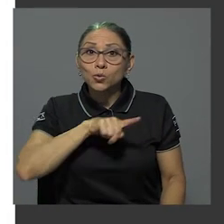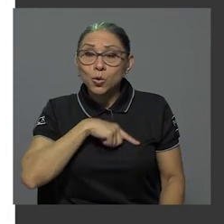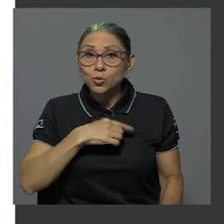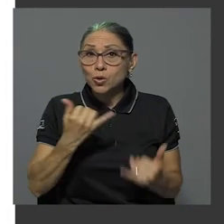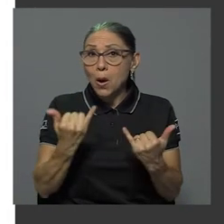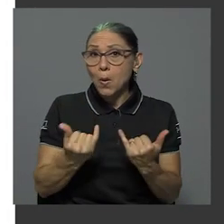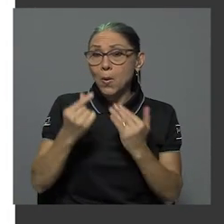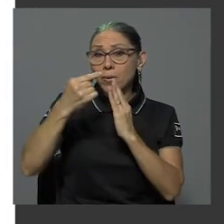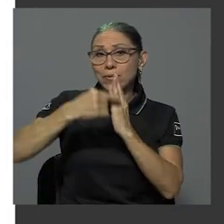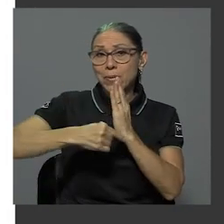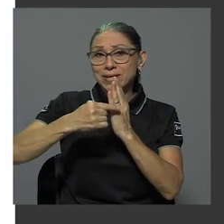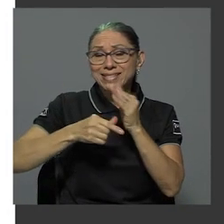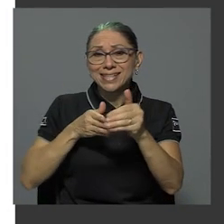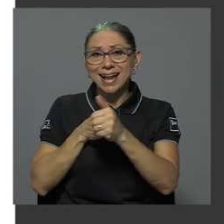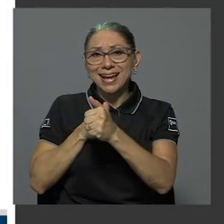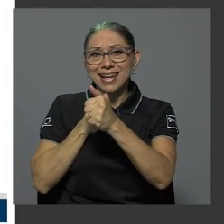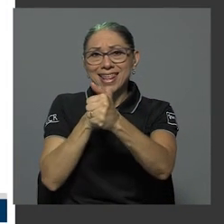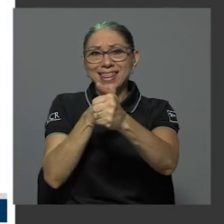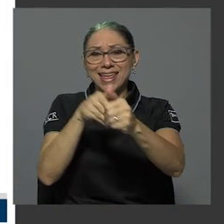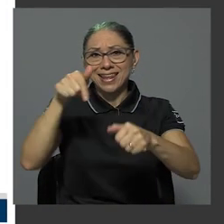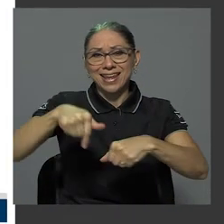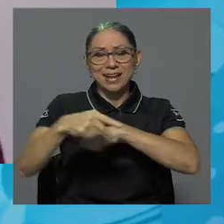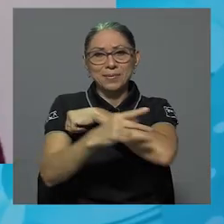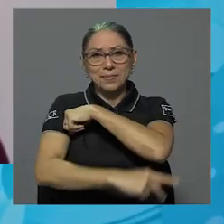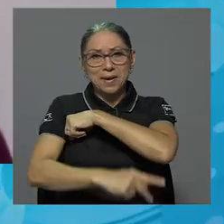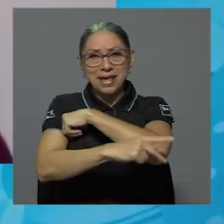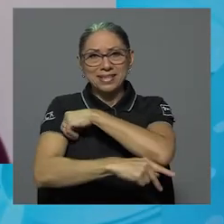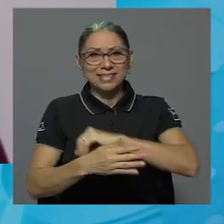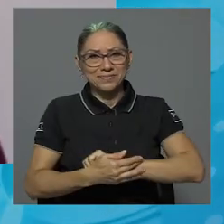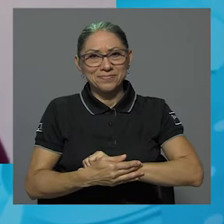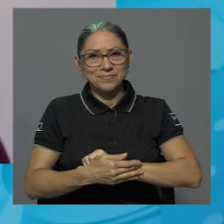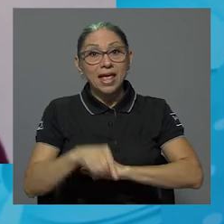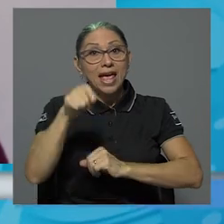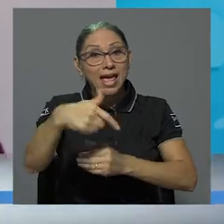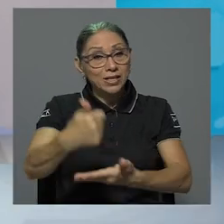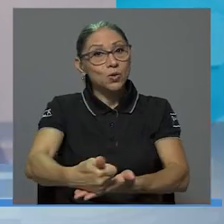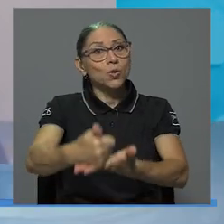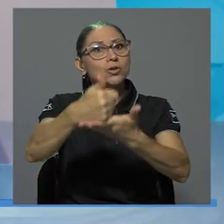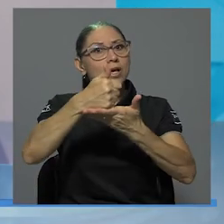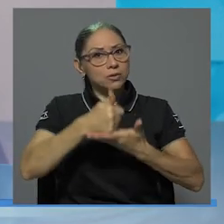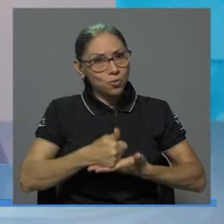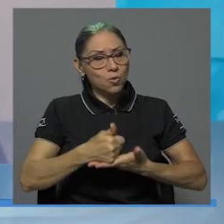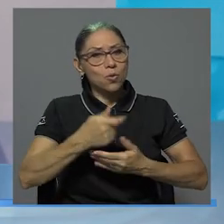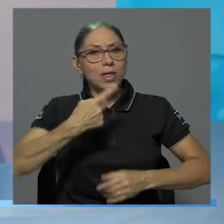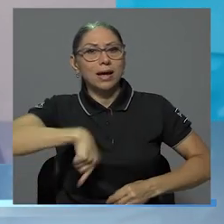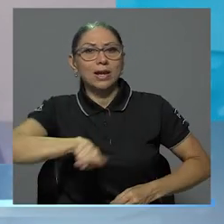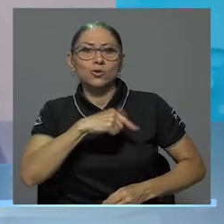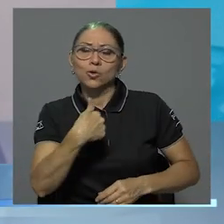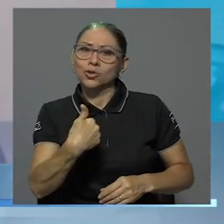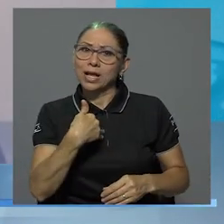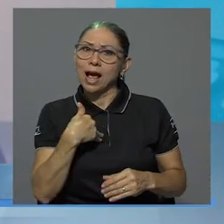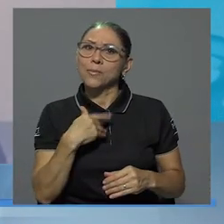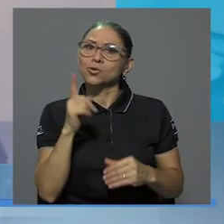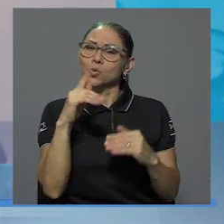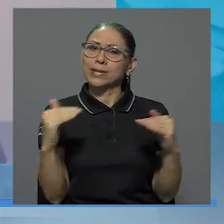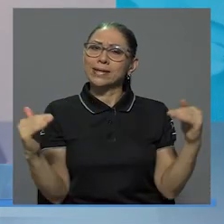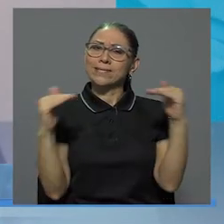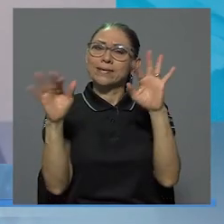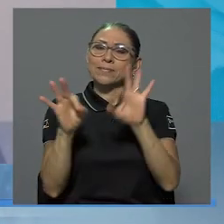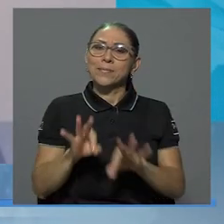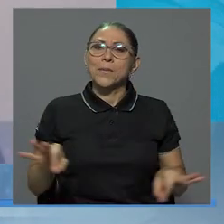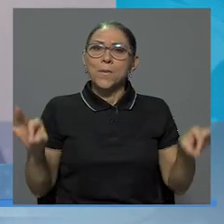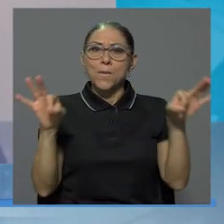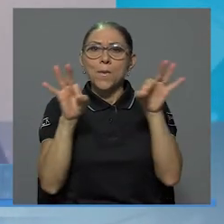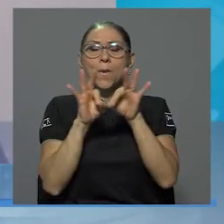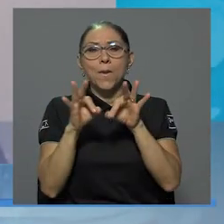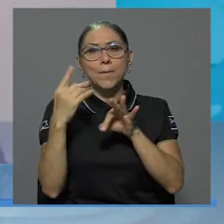revista líder en el país, que esto nos ayuda a tener entonces un posicionamiento bastante importante para dar a